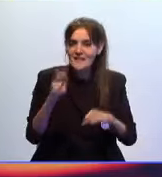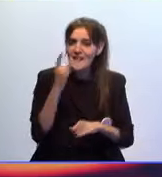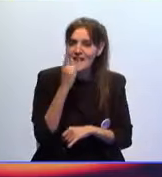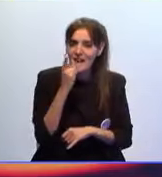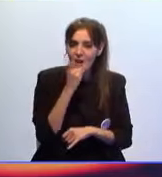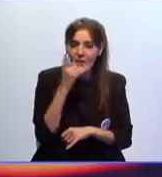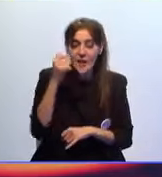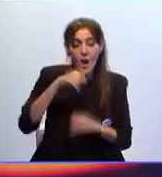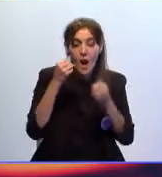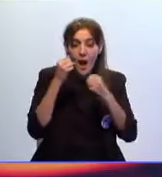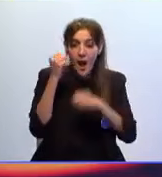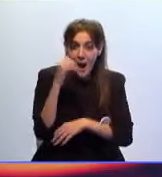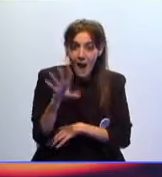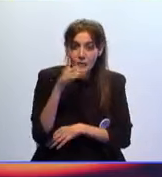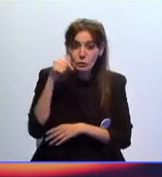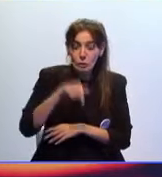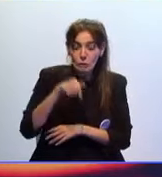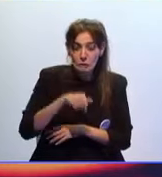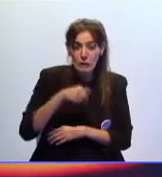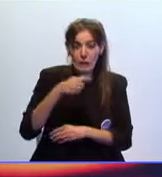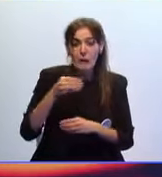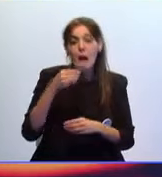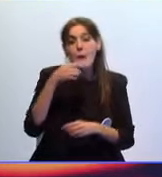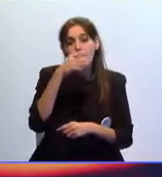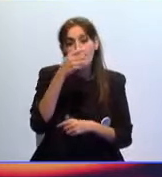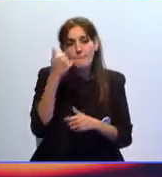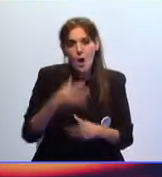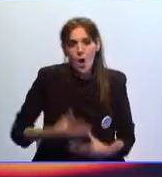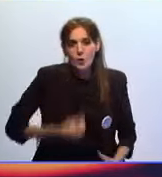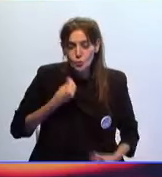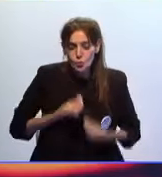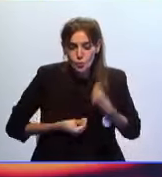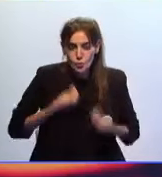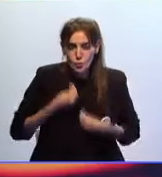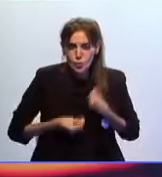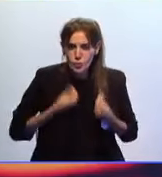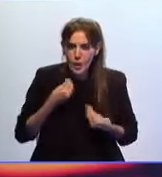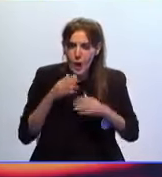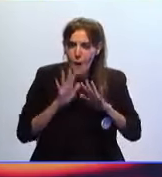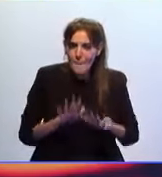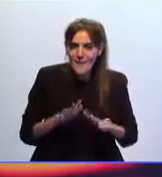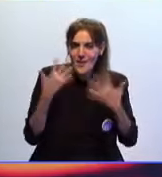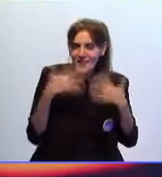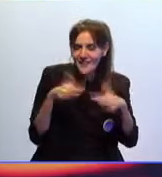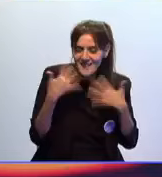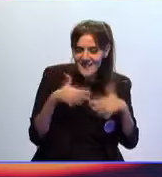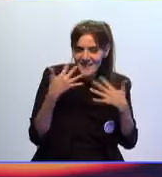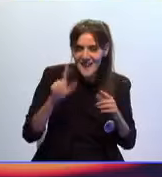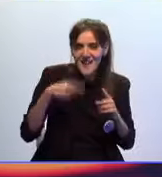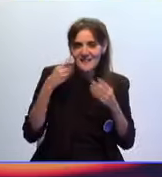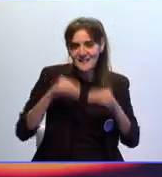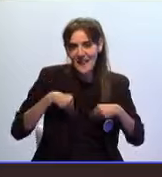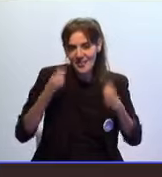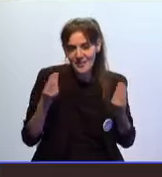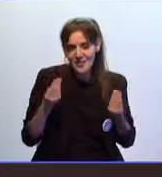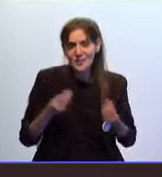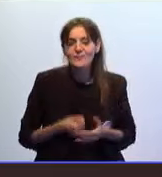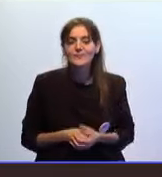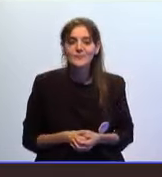acto en el que se han predominado los sustos pero no han faltado las risas y la diversión